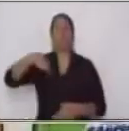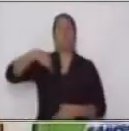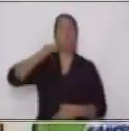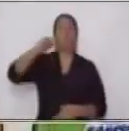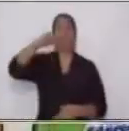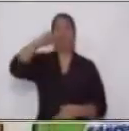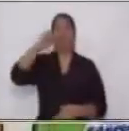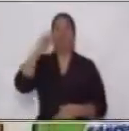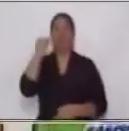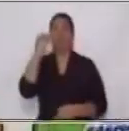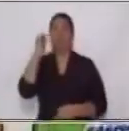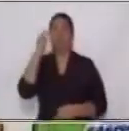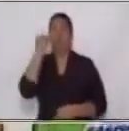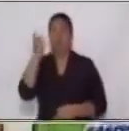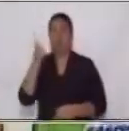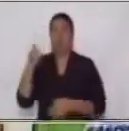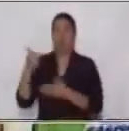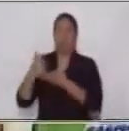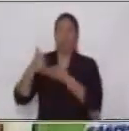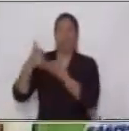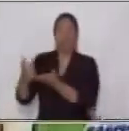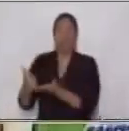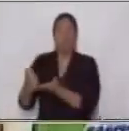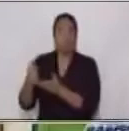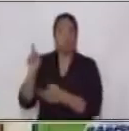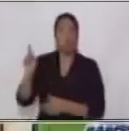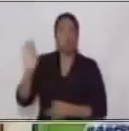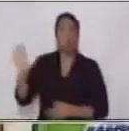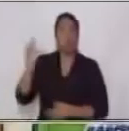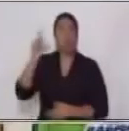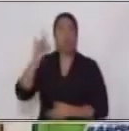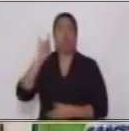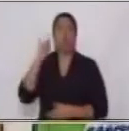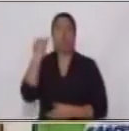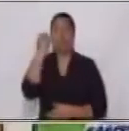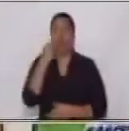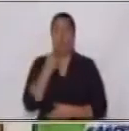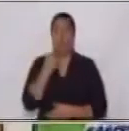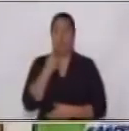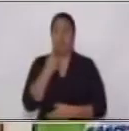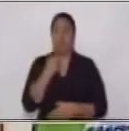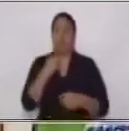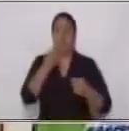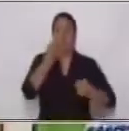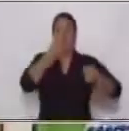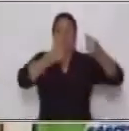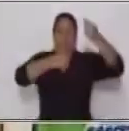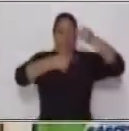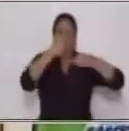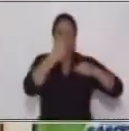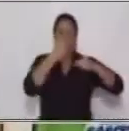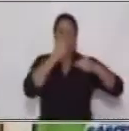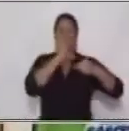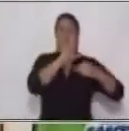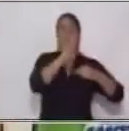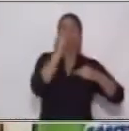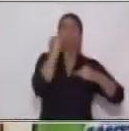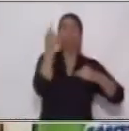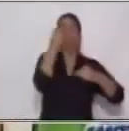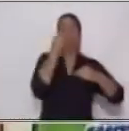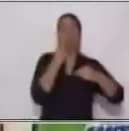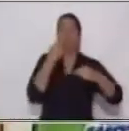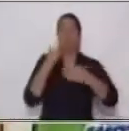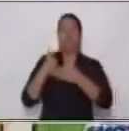Luis. Luis es ayudado por Patricia. Volvemos a tener la misma idea en la expresión,